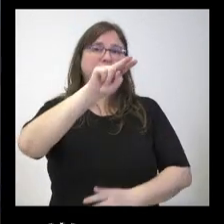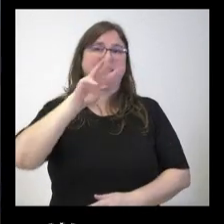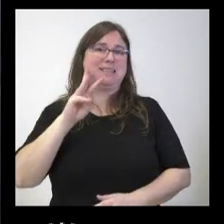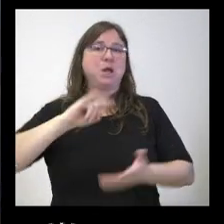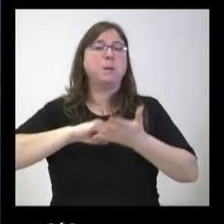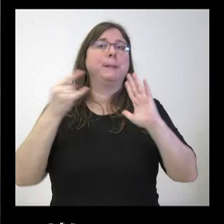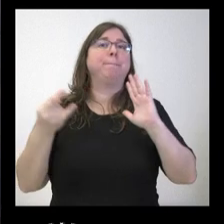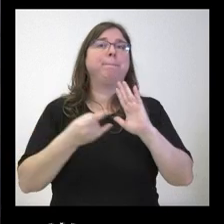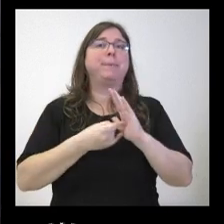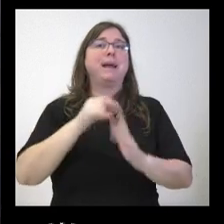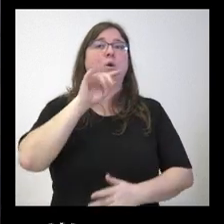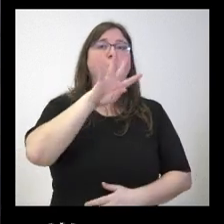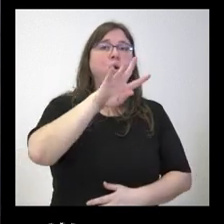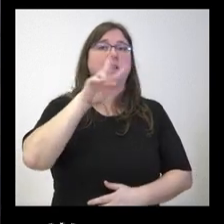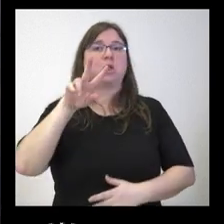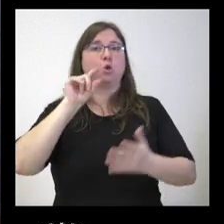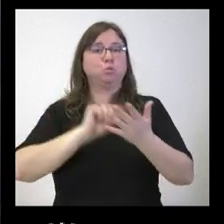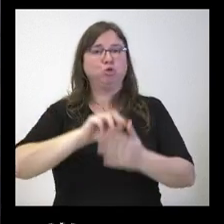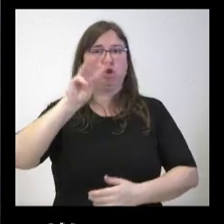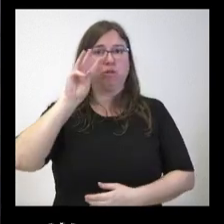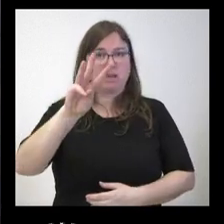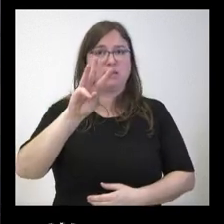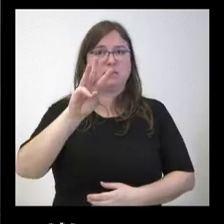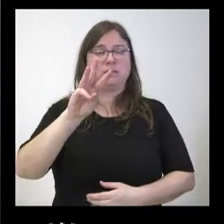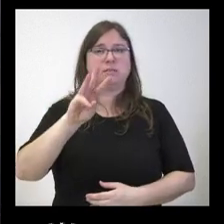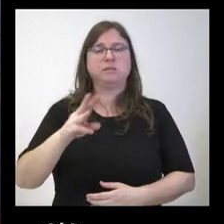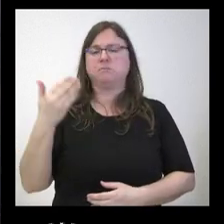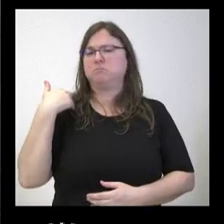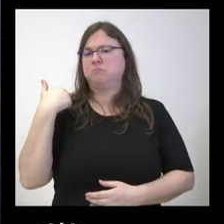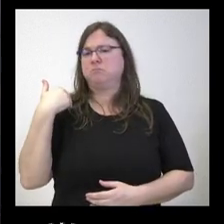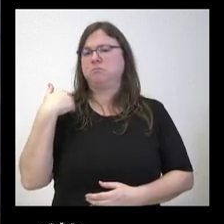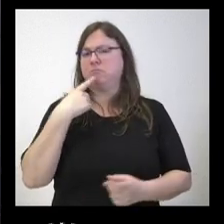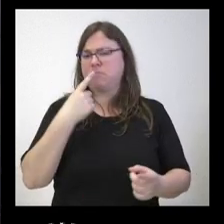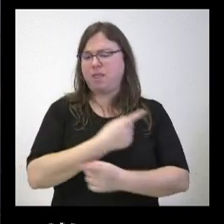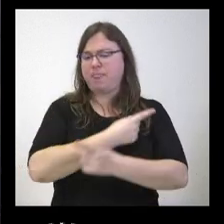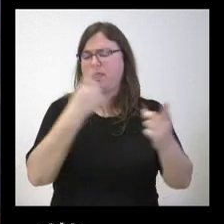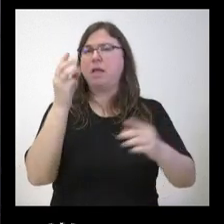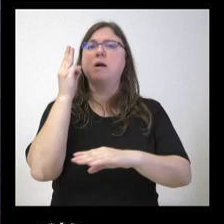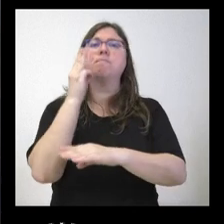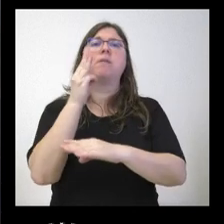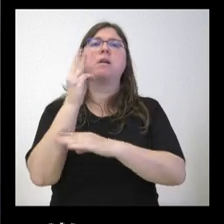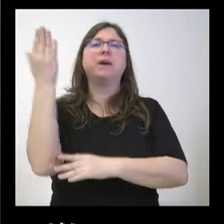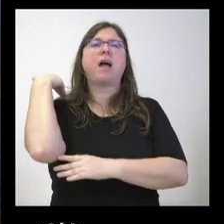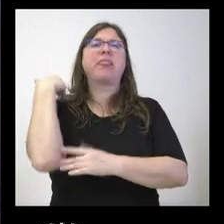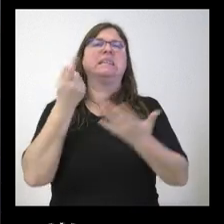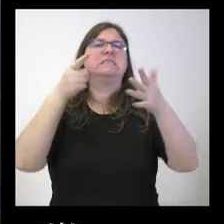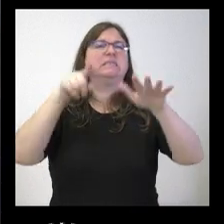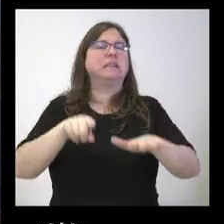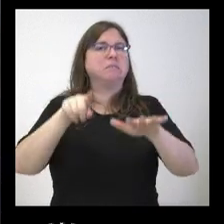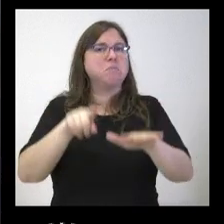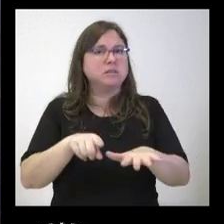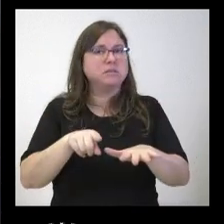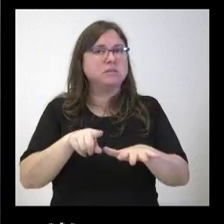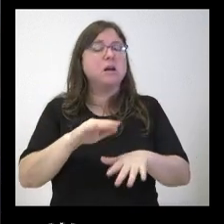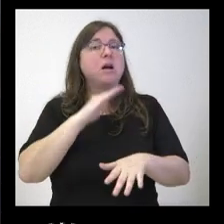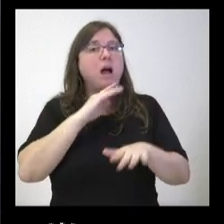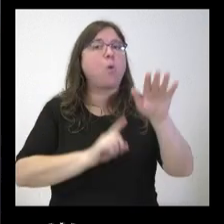42.3 se bueno lo trasladó en el Parlamento Autonómico hace ya seis meses y no sé si se ha